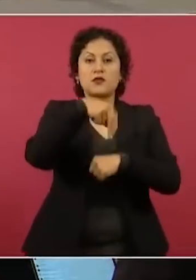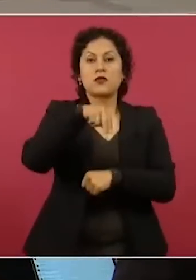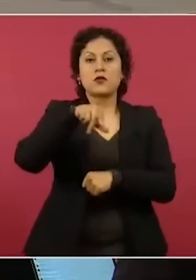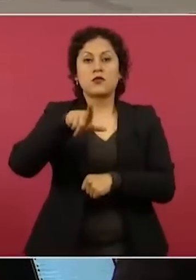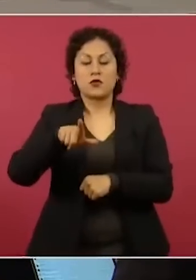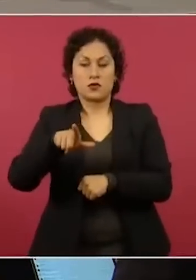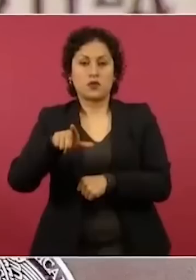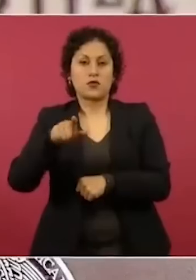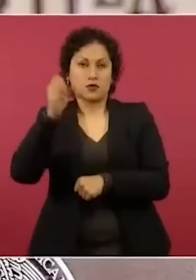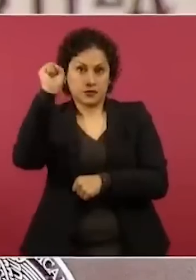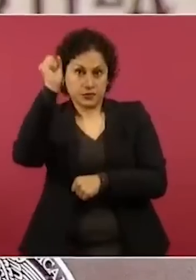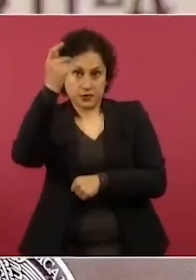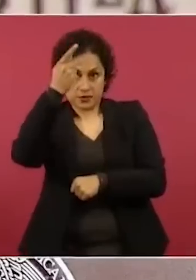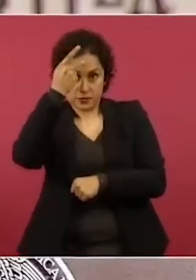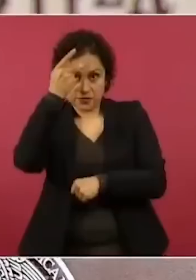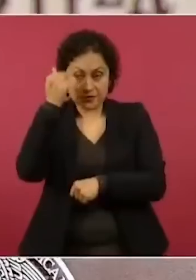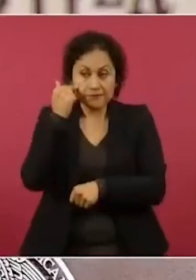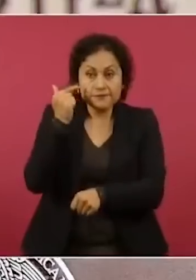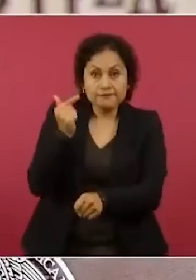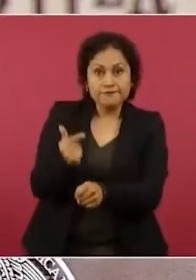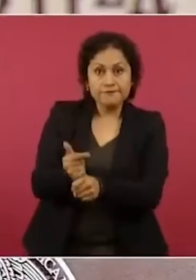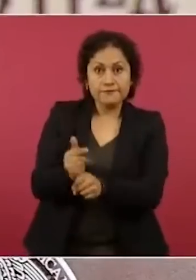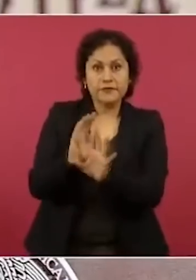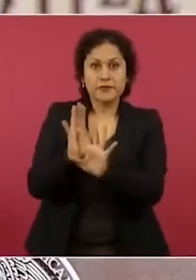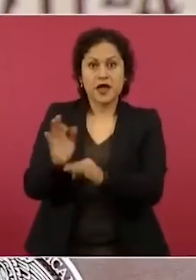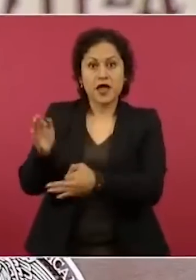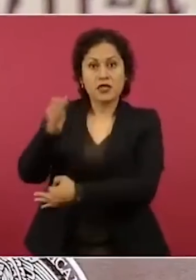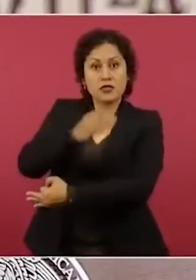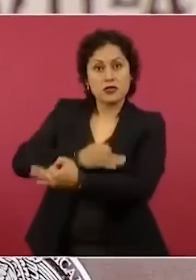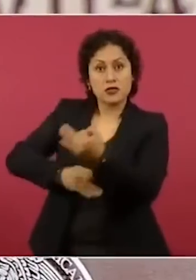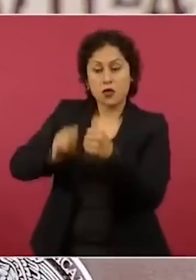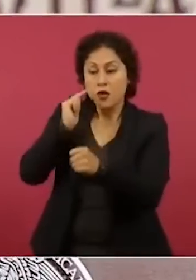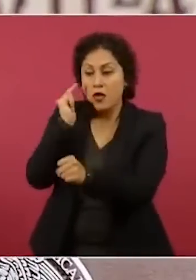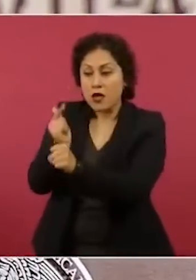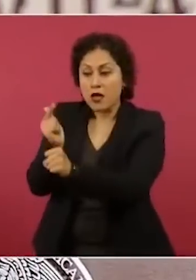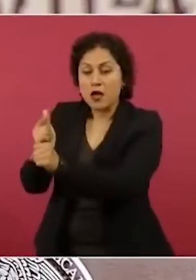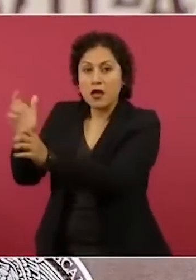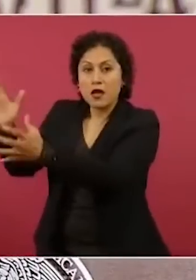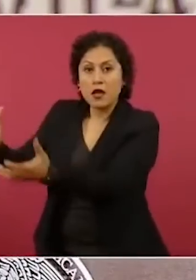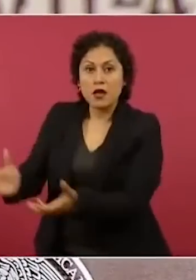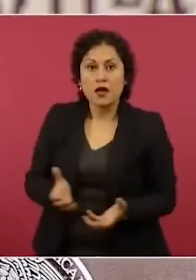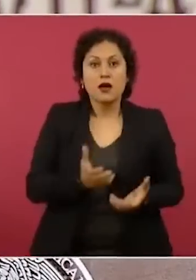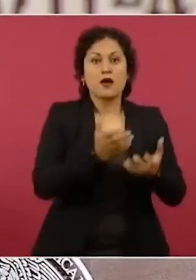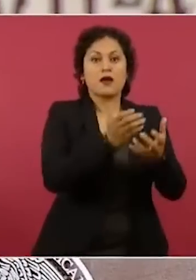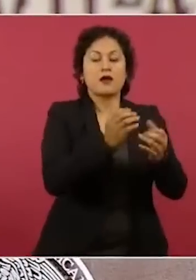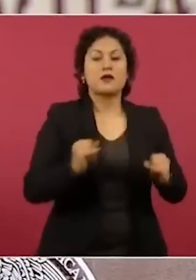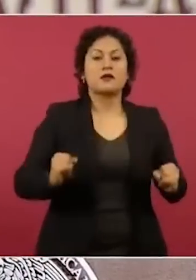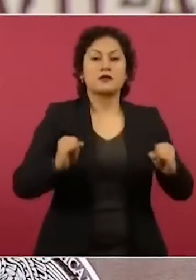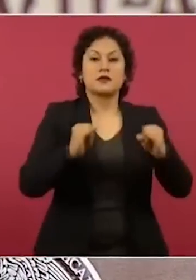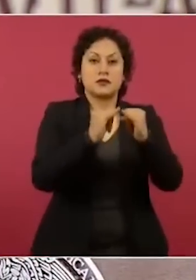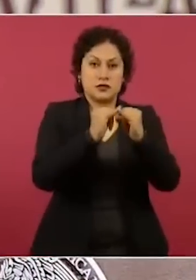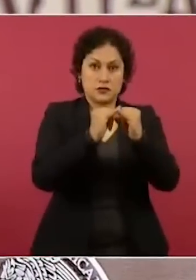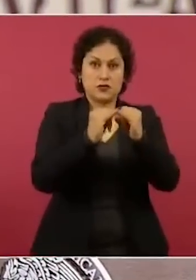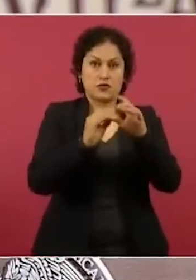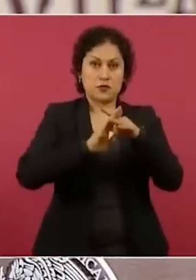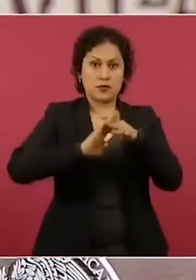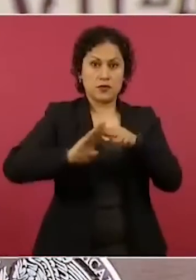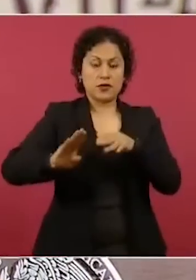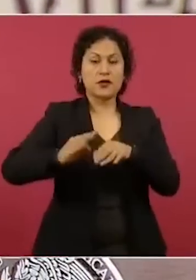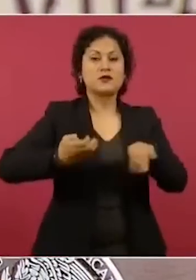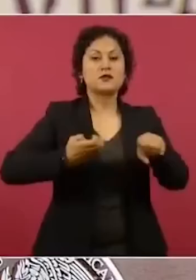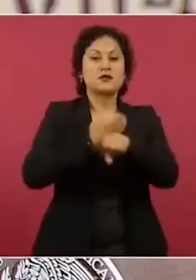localizaron. Todos fueron trasladados a la delegación del Instituto Nacional de Migración en San Luis Potosí.